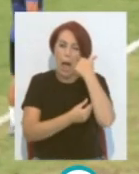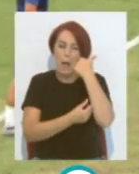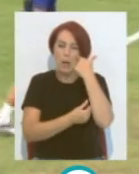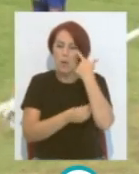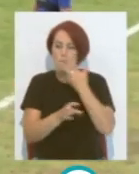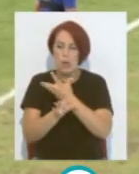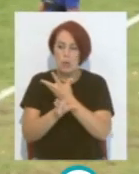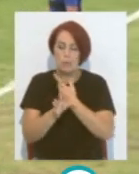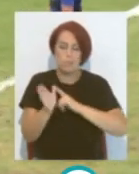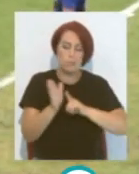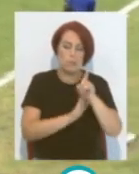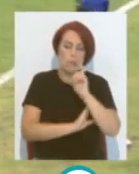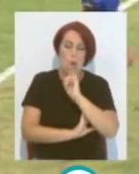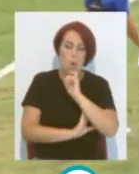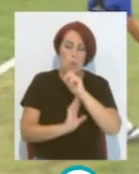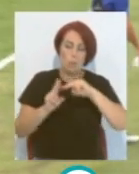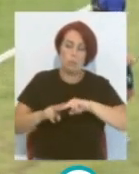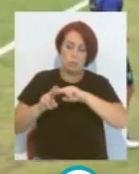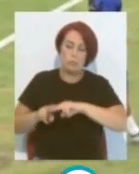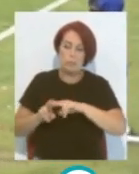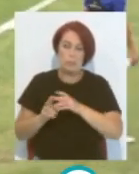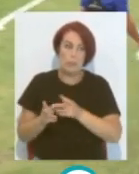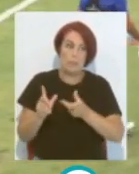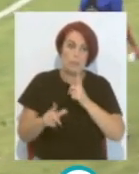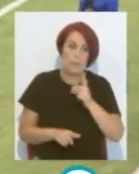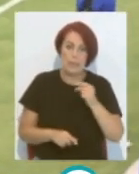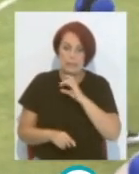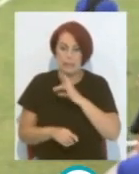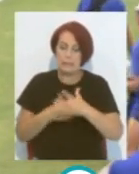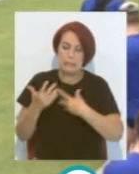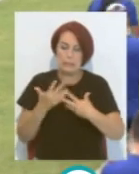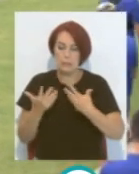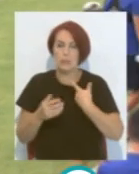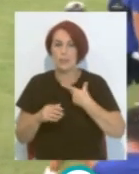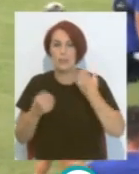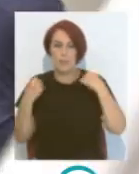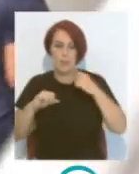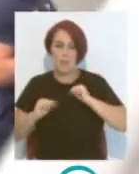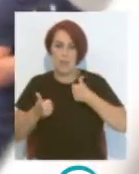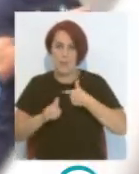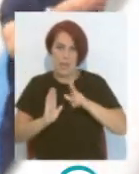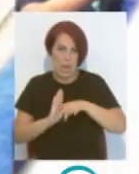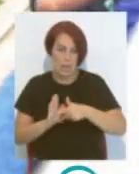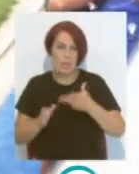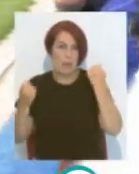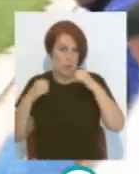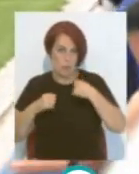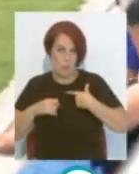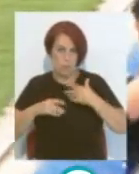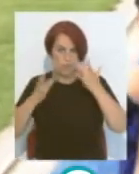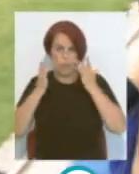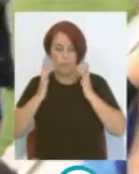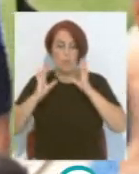diferentes jugadores A quien tocamos Y bueno Y poco a poco Esta mañana Se comenzó el entrenamiento Un poquito más tarde El entrenamiento Propiamente dicho Porque